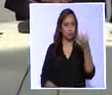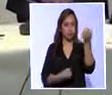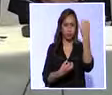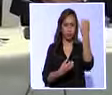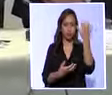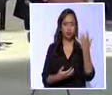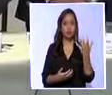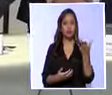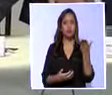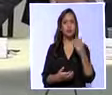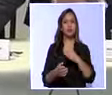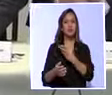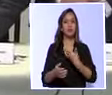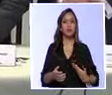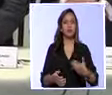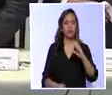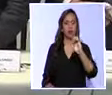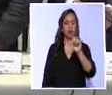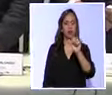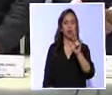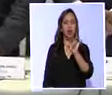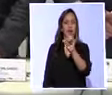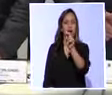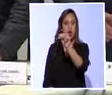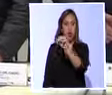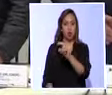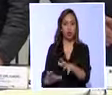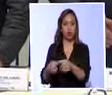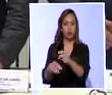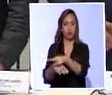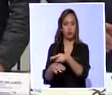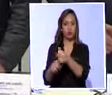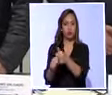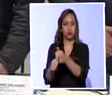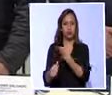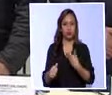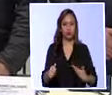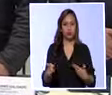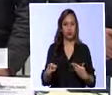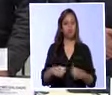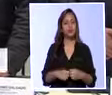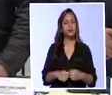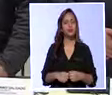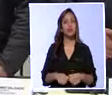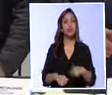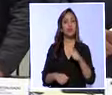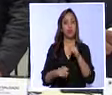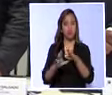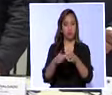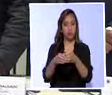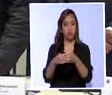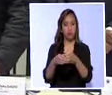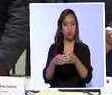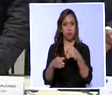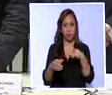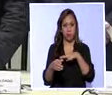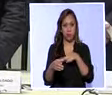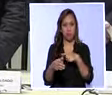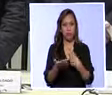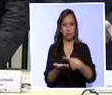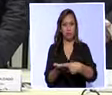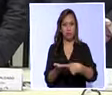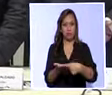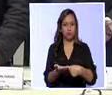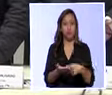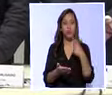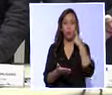de la titular de la Comisión de Fiscalización, María José Carrión. Hemos sesionado en la Comisión de Fiscalización. Se recibieron